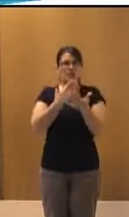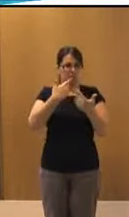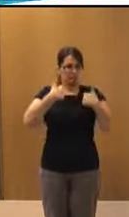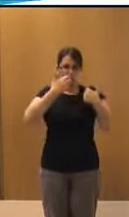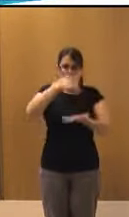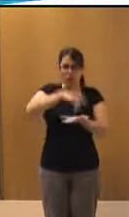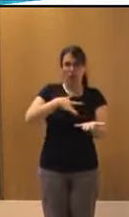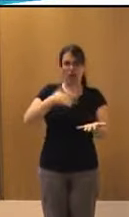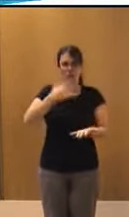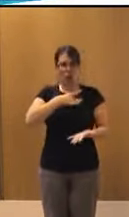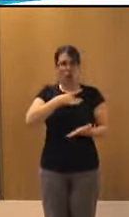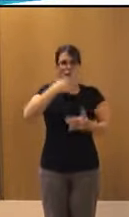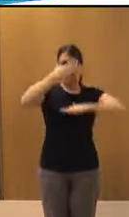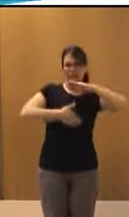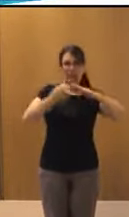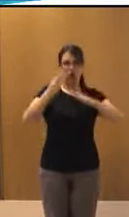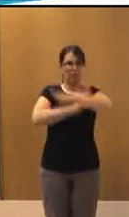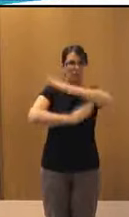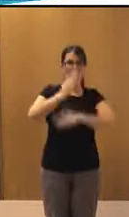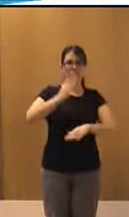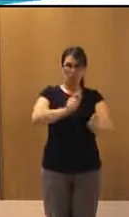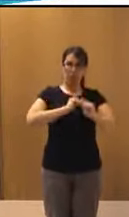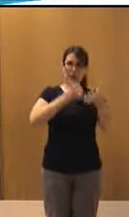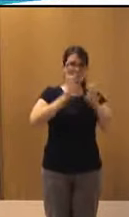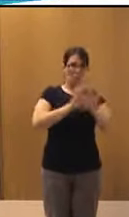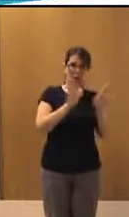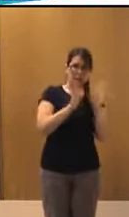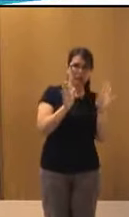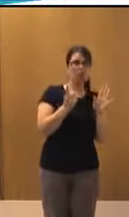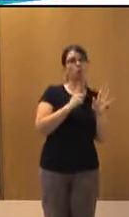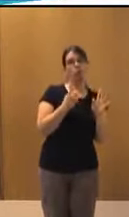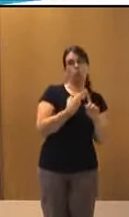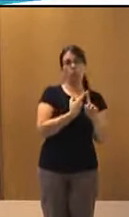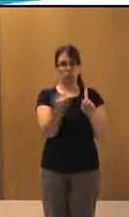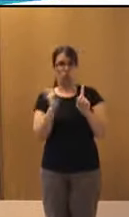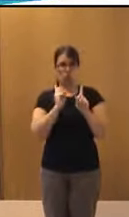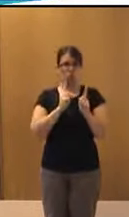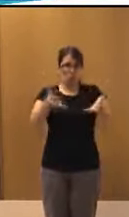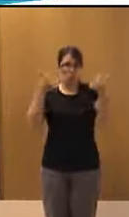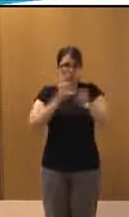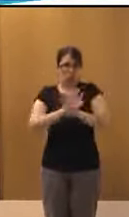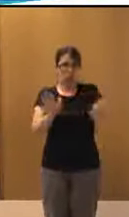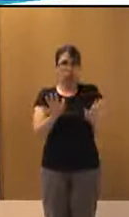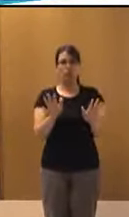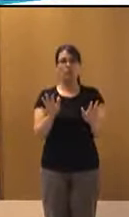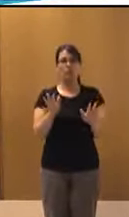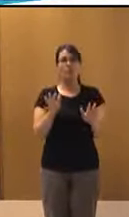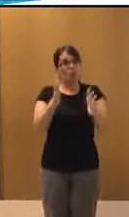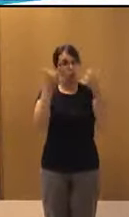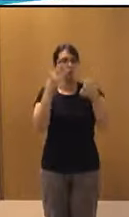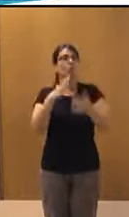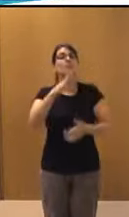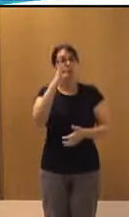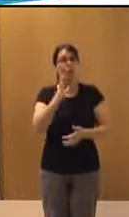funcionales o algún tipo de discapacidad, sino que nos beneficia a todos. Y quizá por esto, porque se va